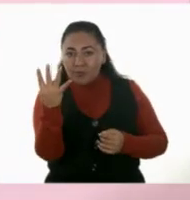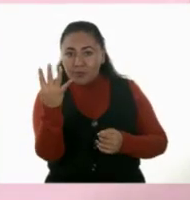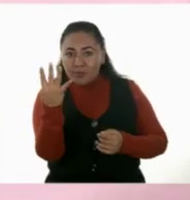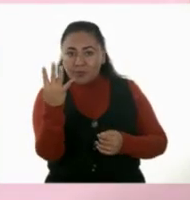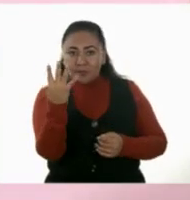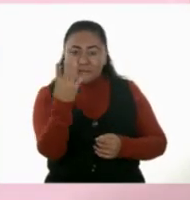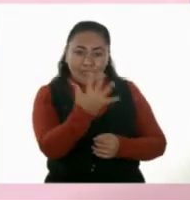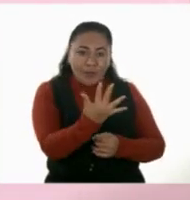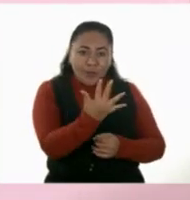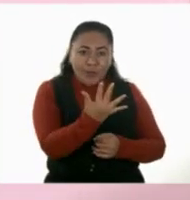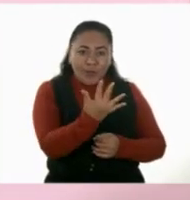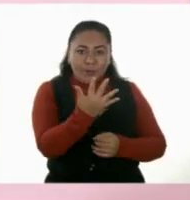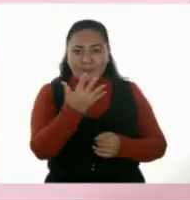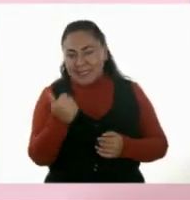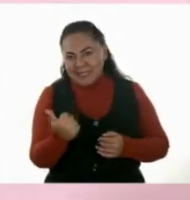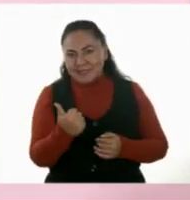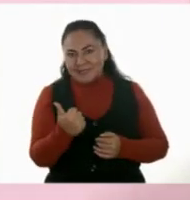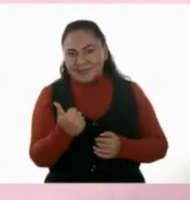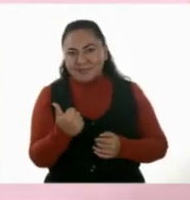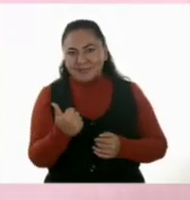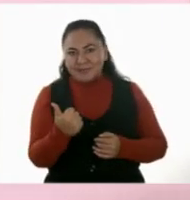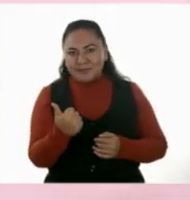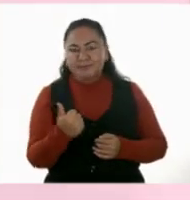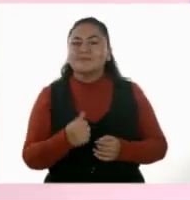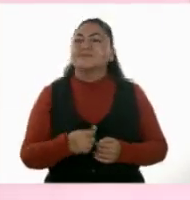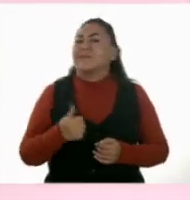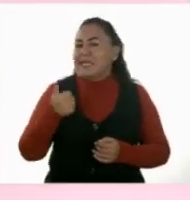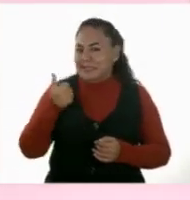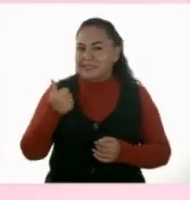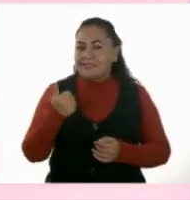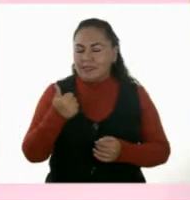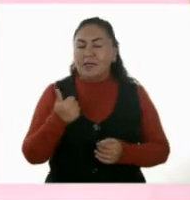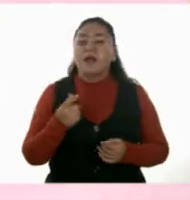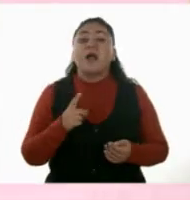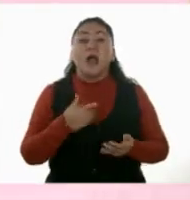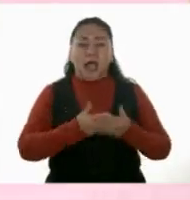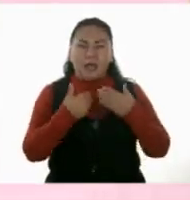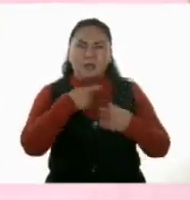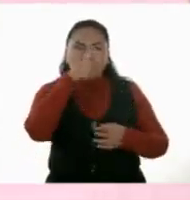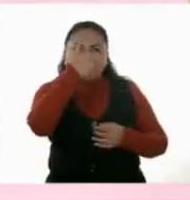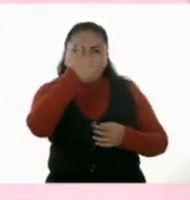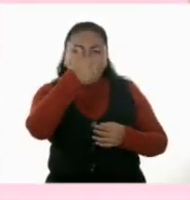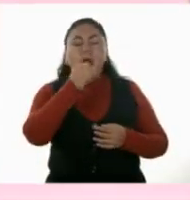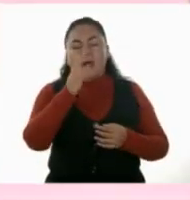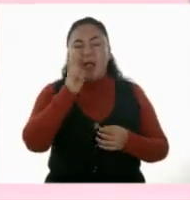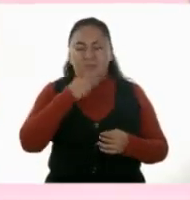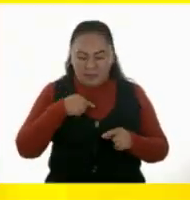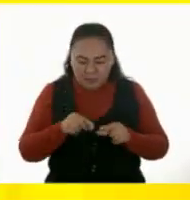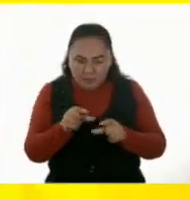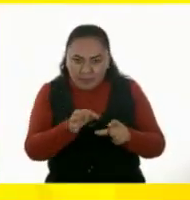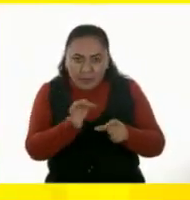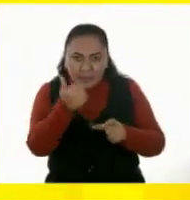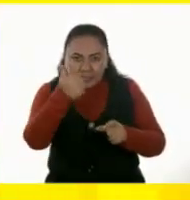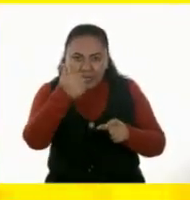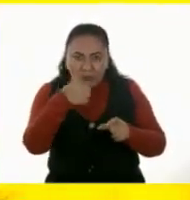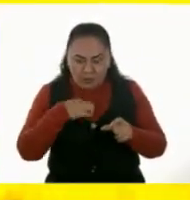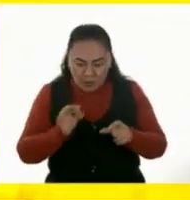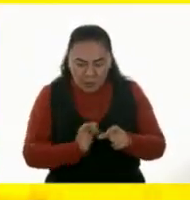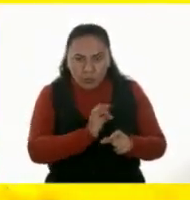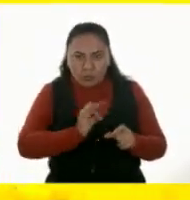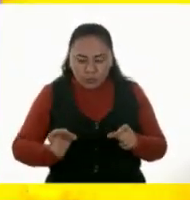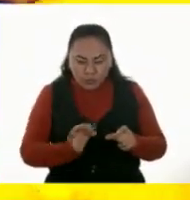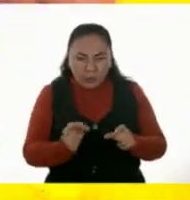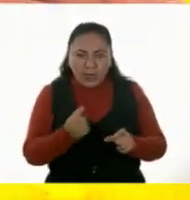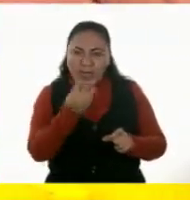cuatro, cinco y seis. Y seis fichitas. entonces contar seis fichas como esta, una, dos, tres, cuatro, cinco,